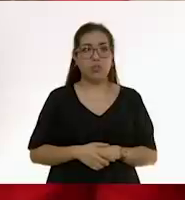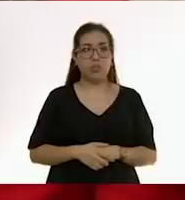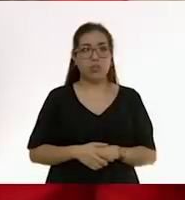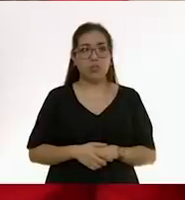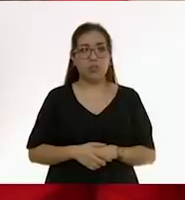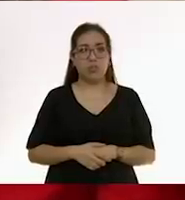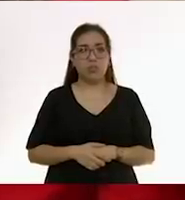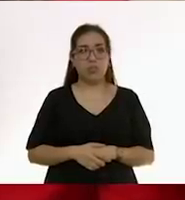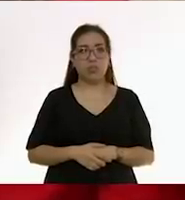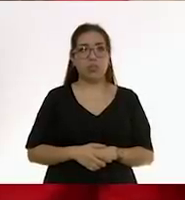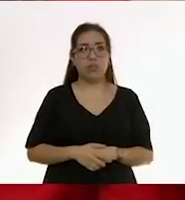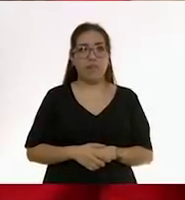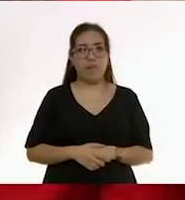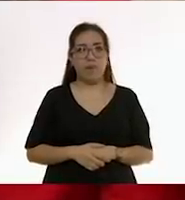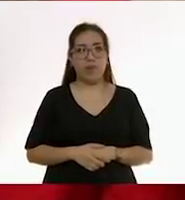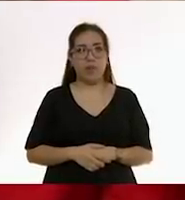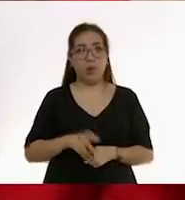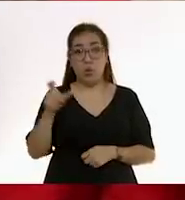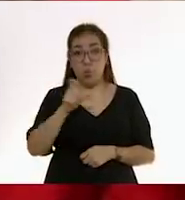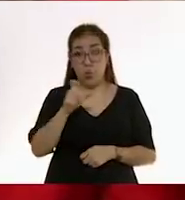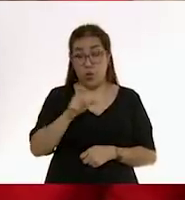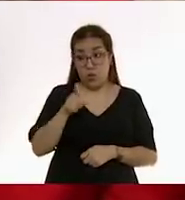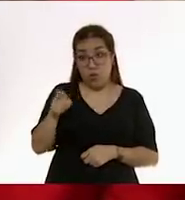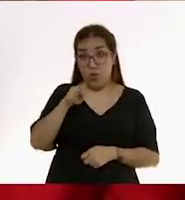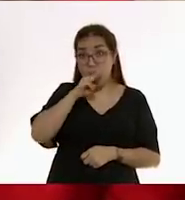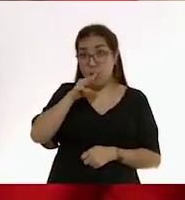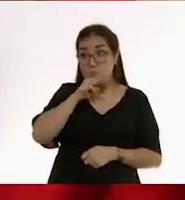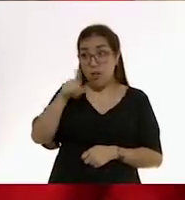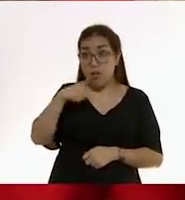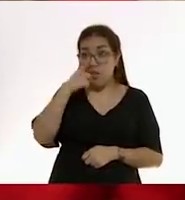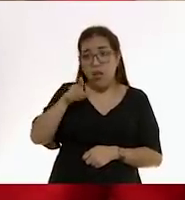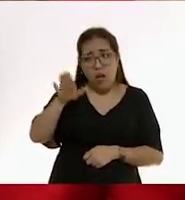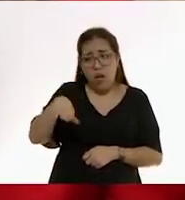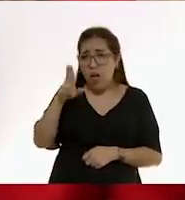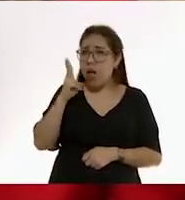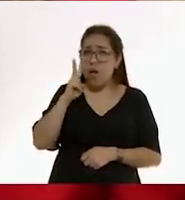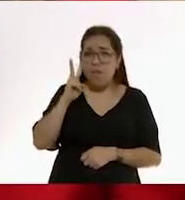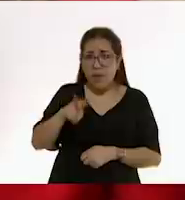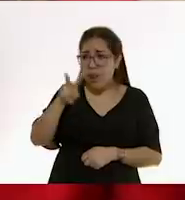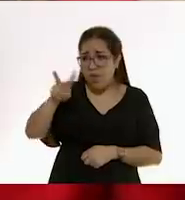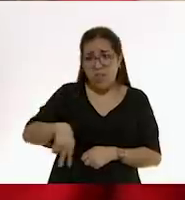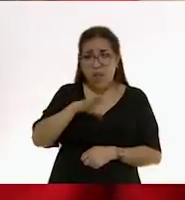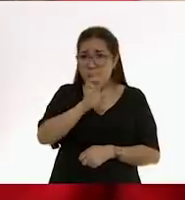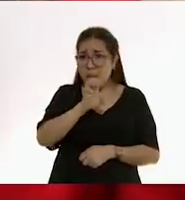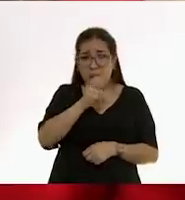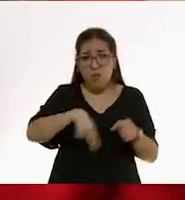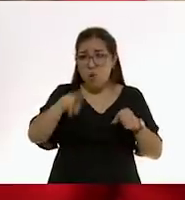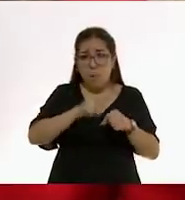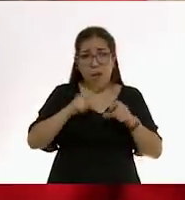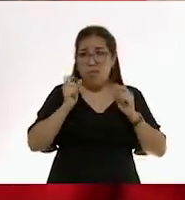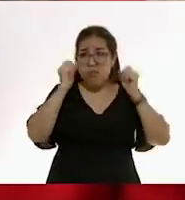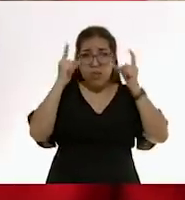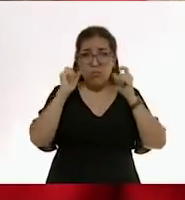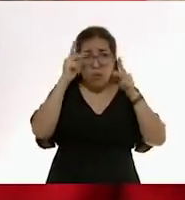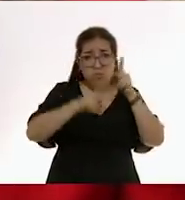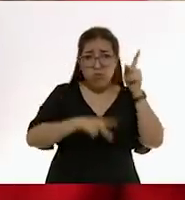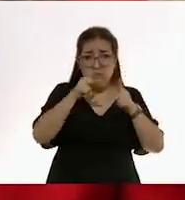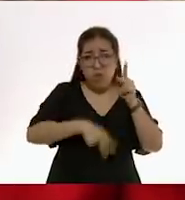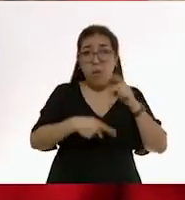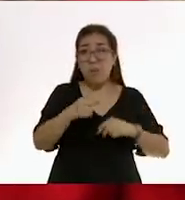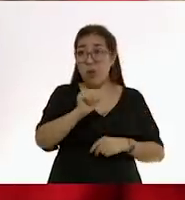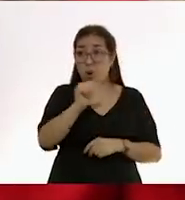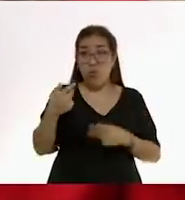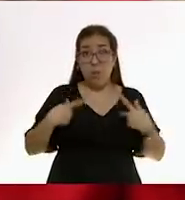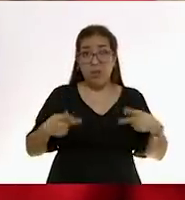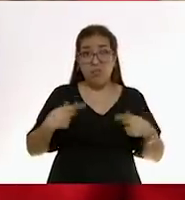A una mamá primeriza que está aprendiendo esto, dile la verdad, dile que los bebés se despiertan y es parte normal del desarrollo. Pero si hay alguien que te va a presionar